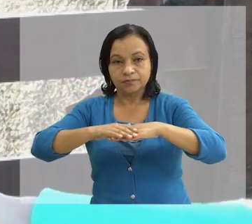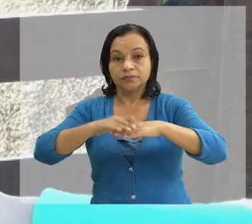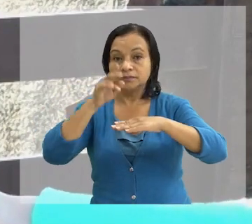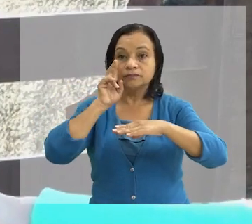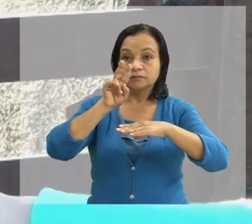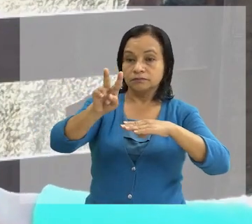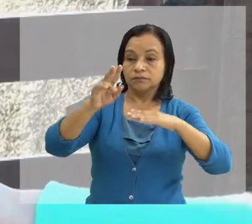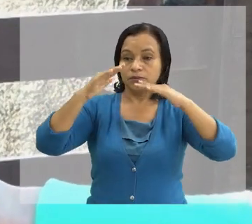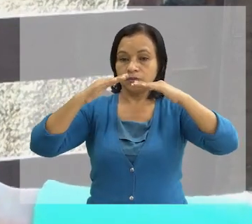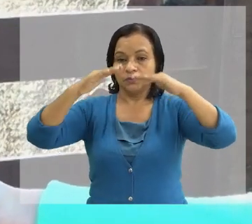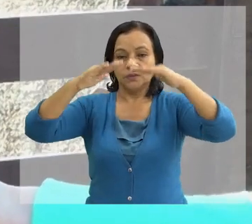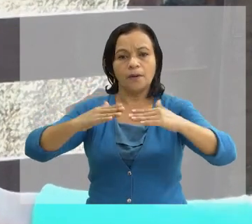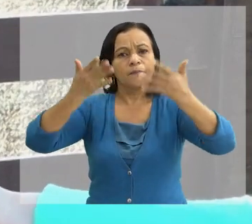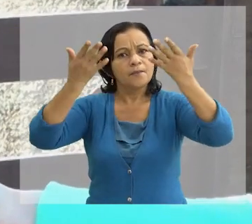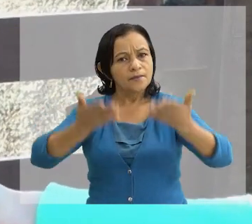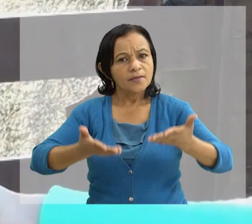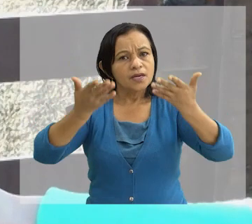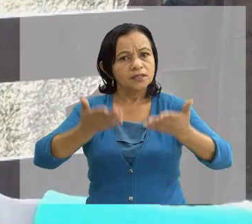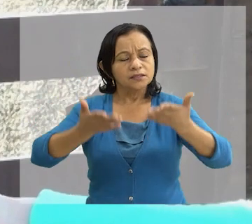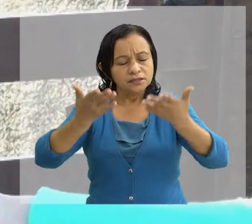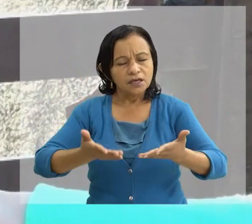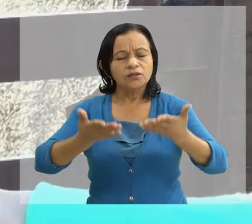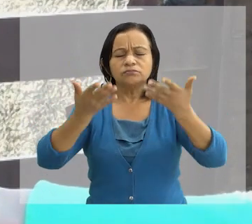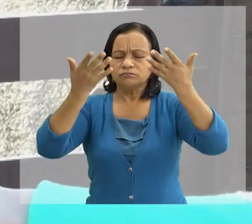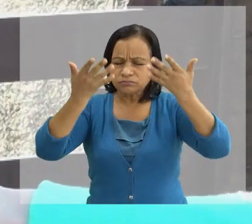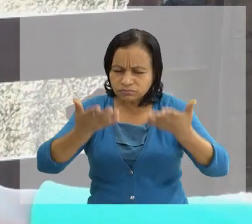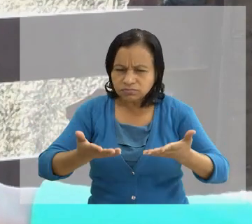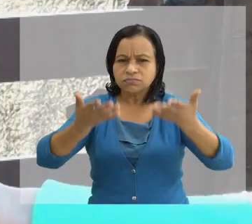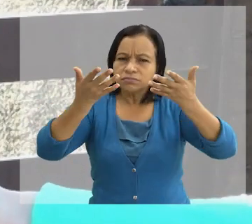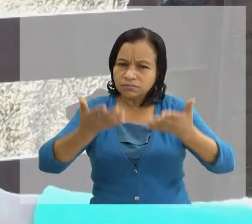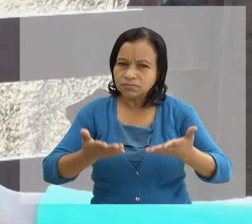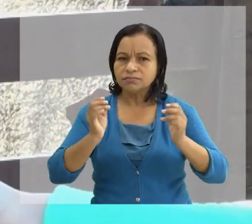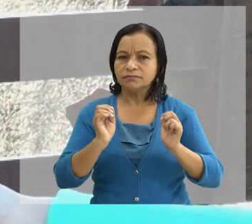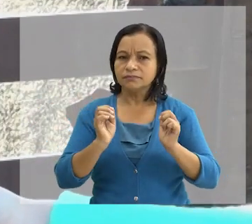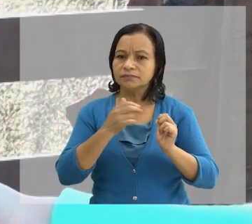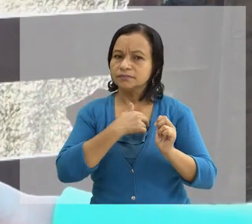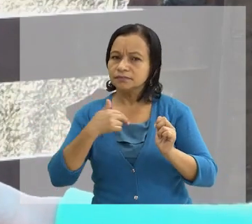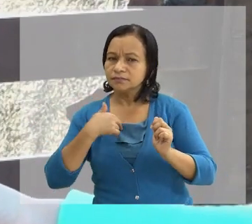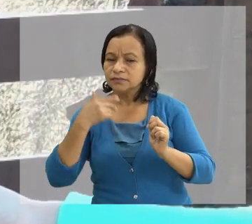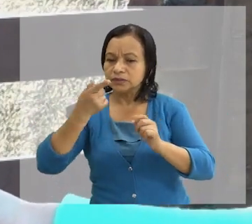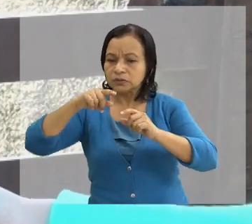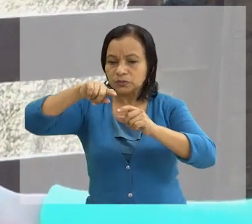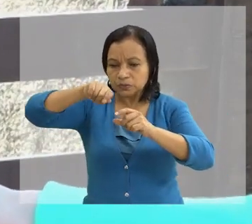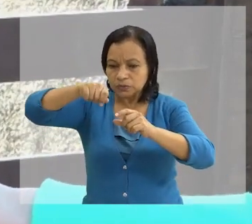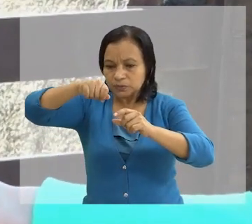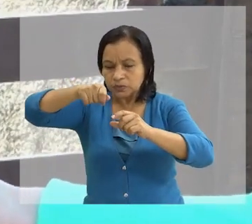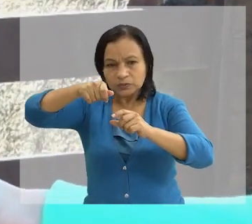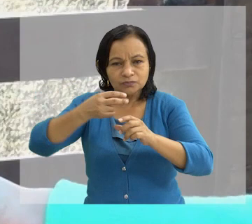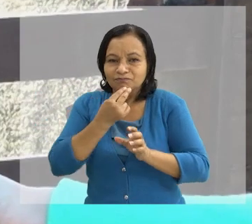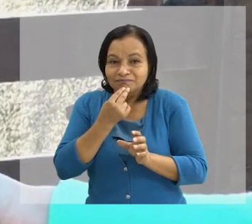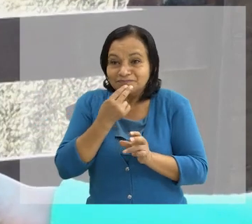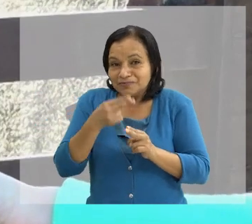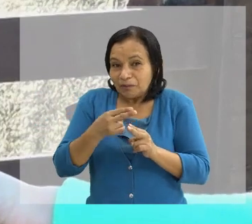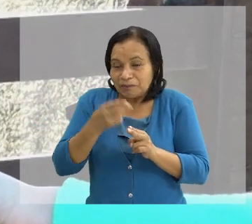ver son láminas que sí pesan bastante. Y pues este, eso lleva unos tornillos, no sé cómo